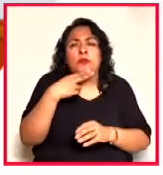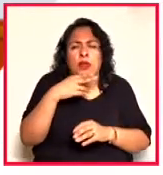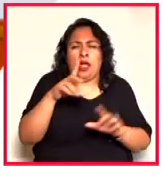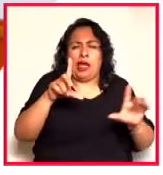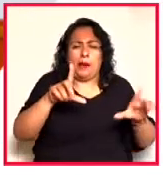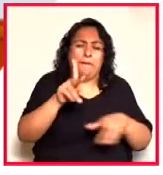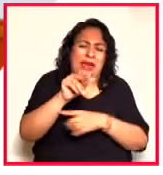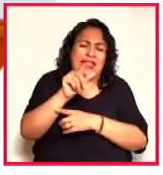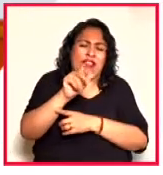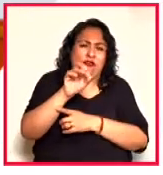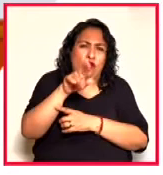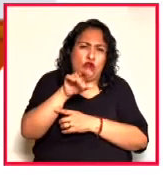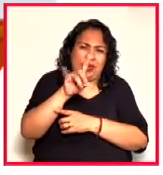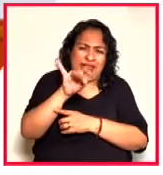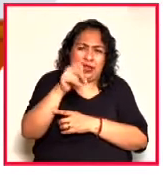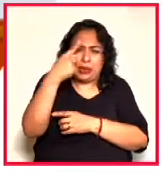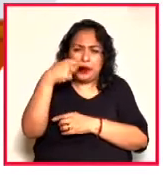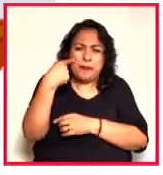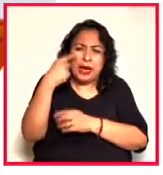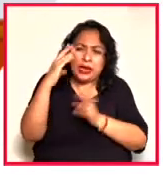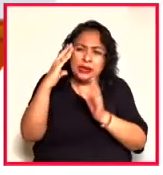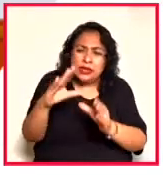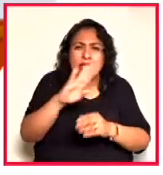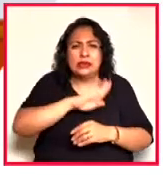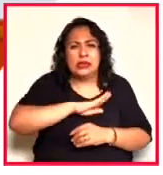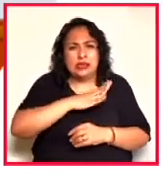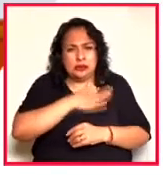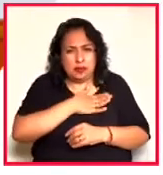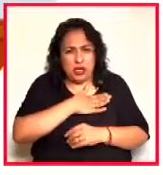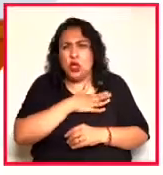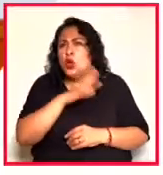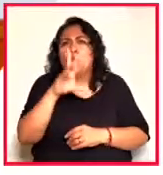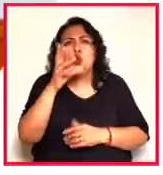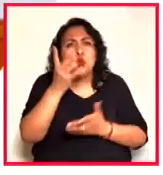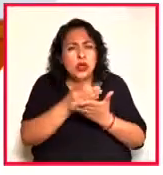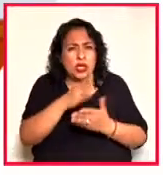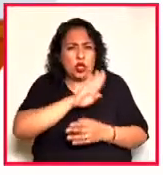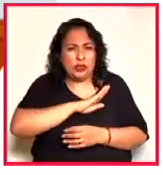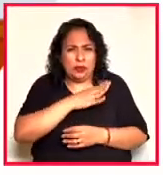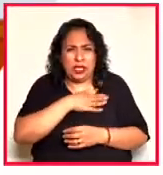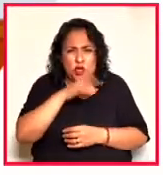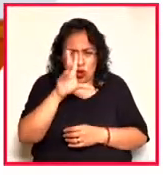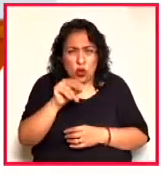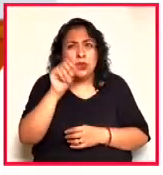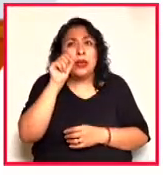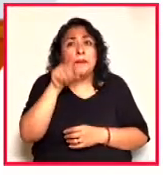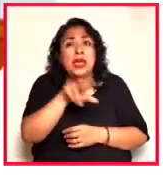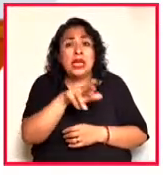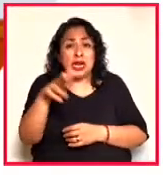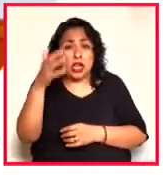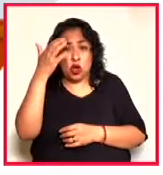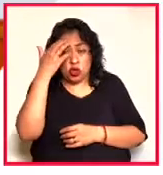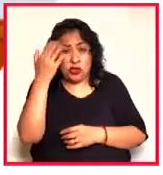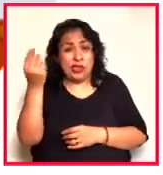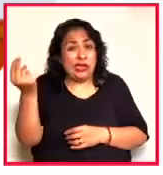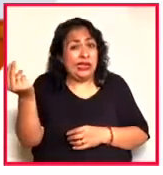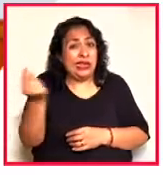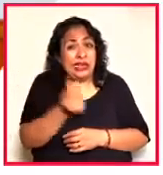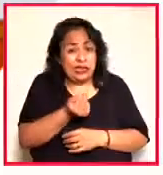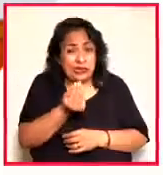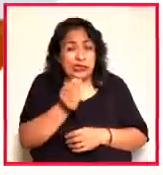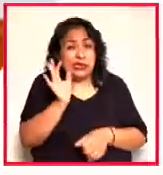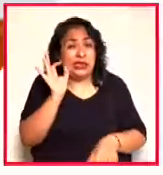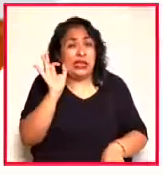pero también será un espacio para la enseñanza del español, y no solo del español, Laura, también se reconoce que es necesario defender,